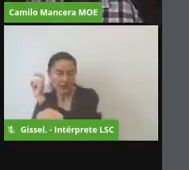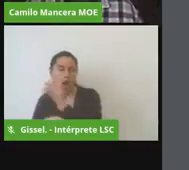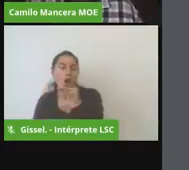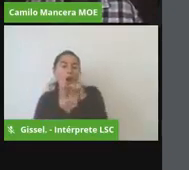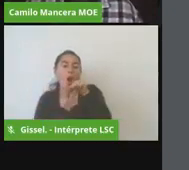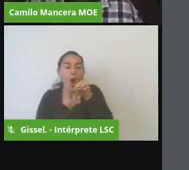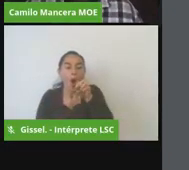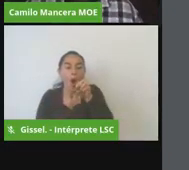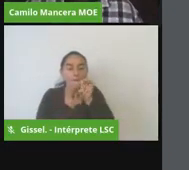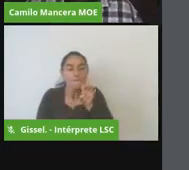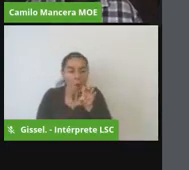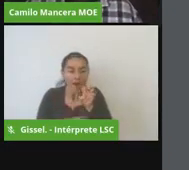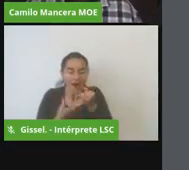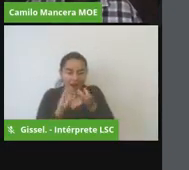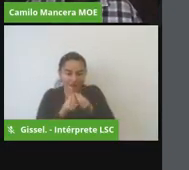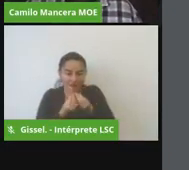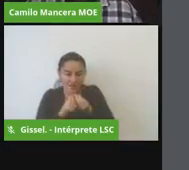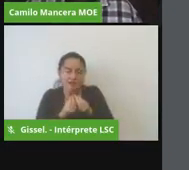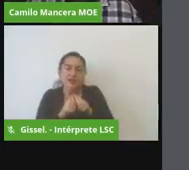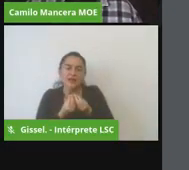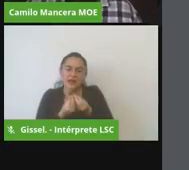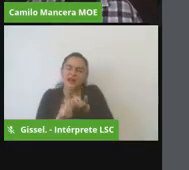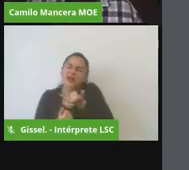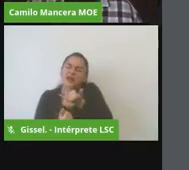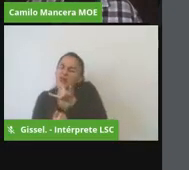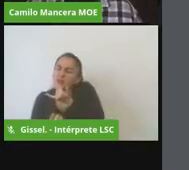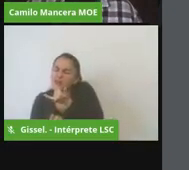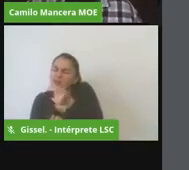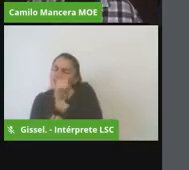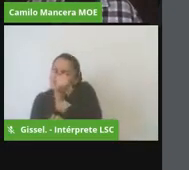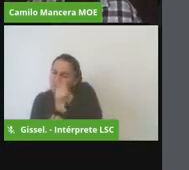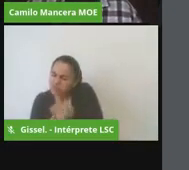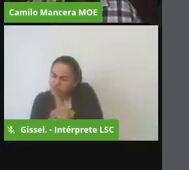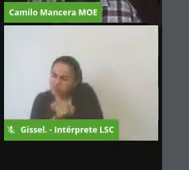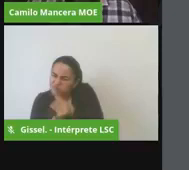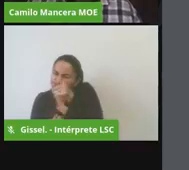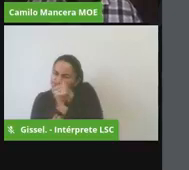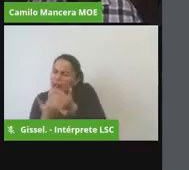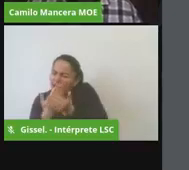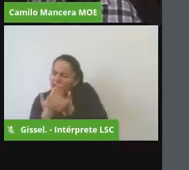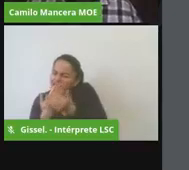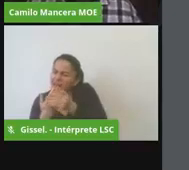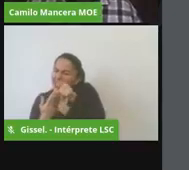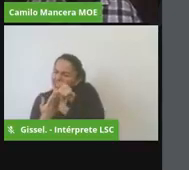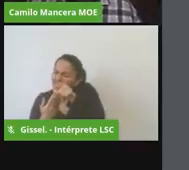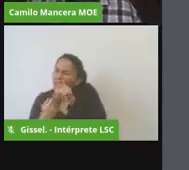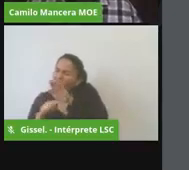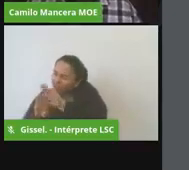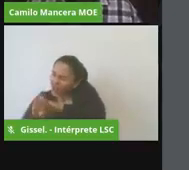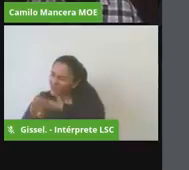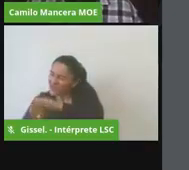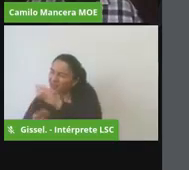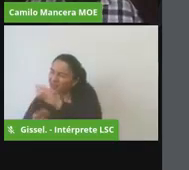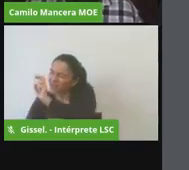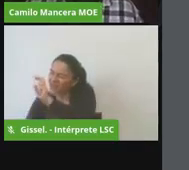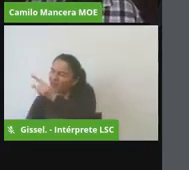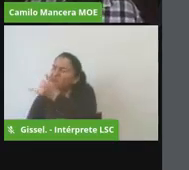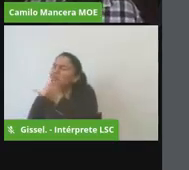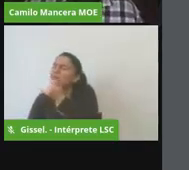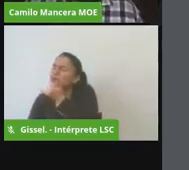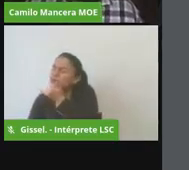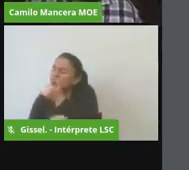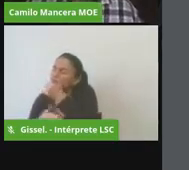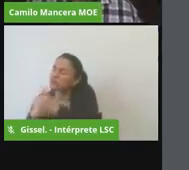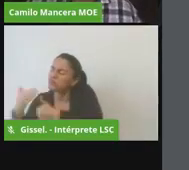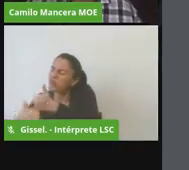esa información que fue allegada a través de pilas con el voto y pues evidentemente cuando es